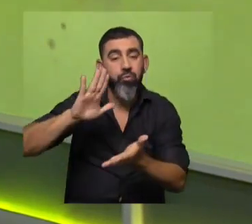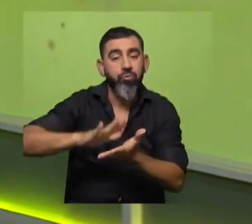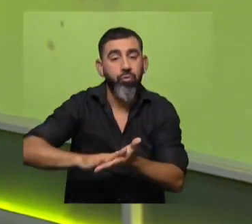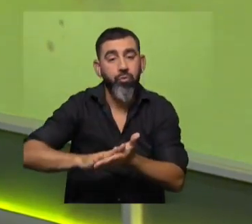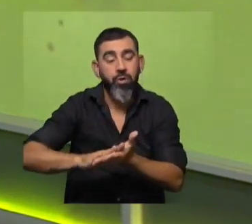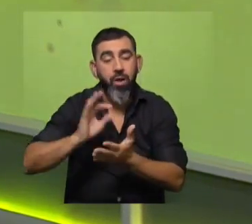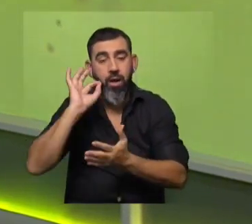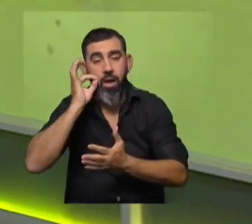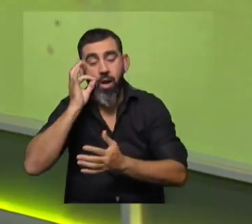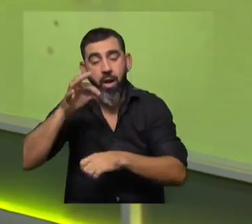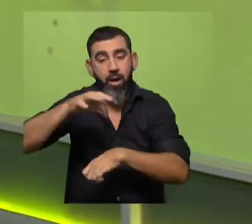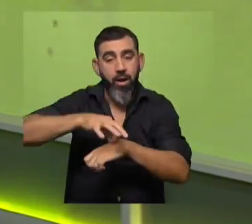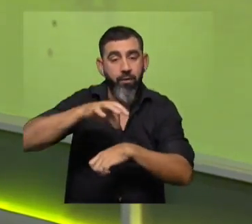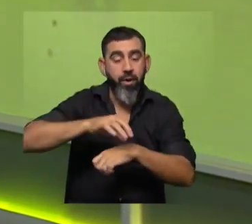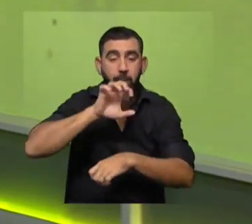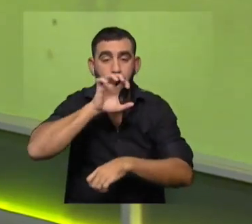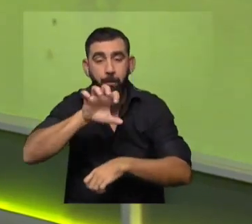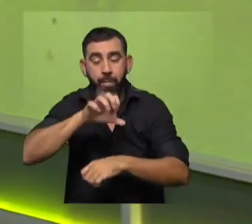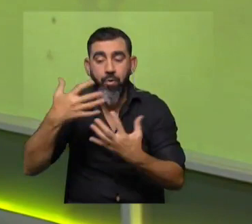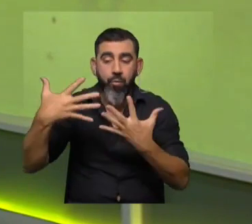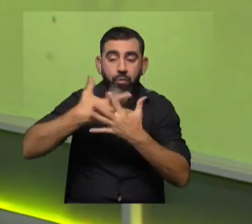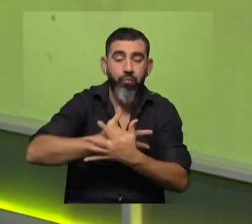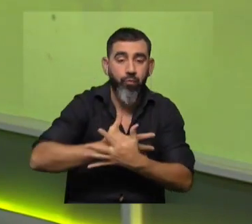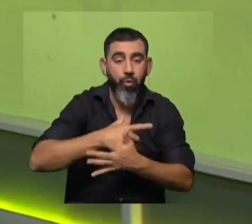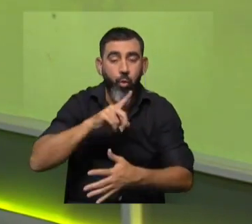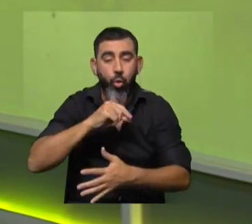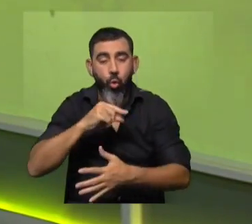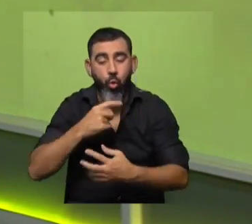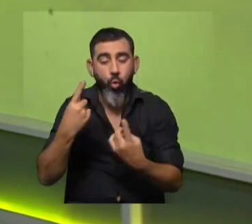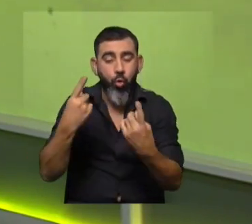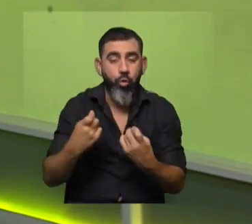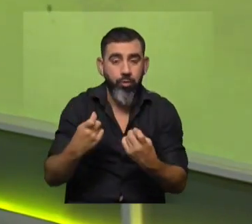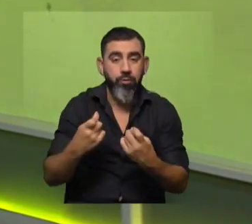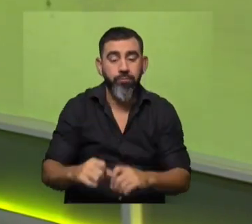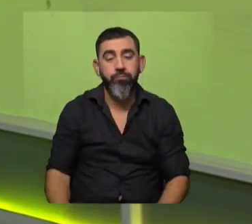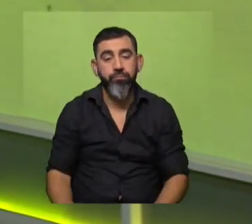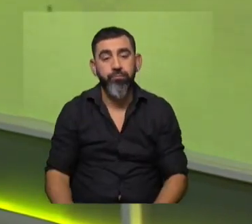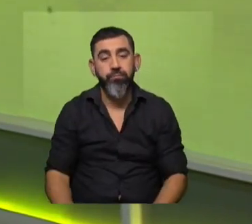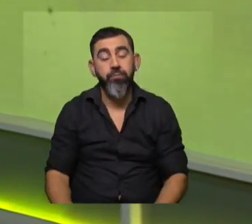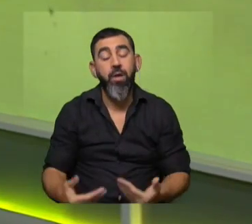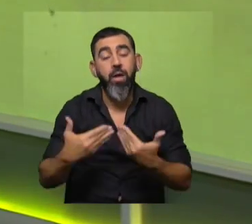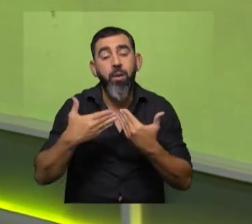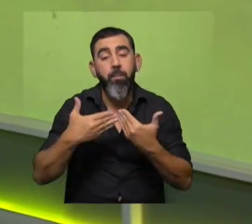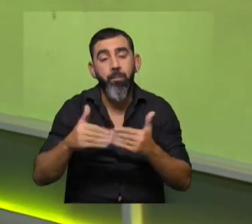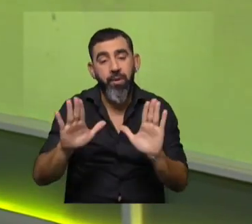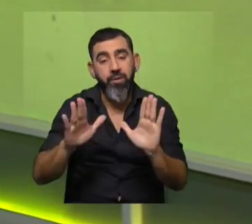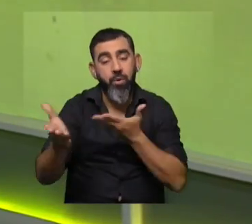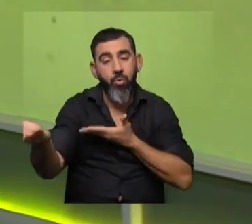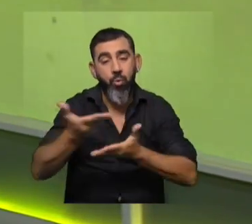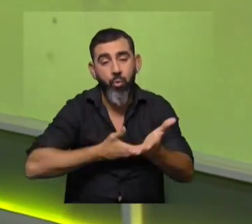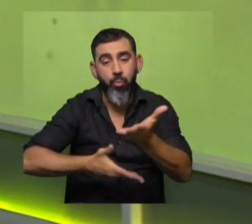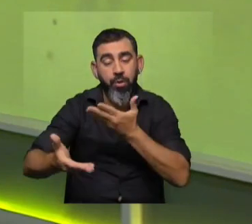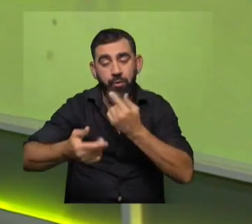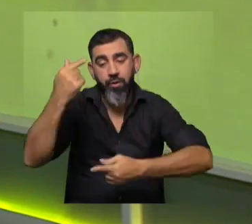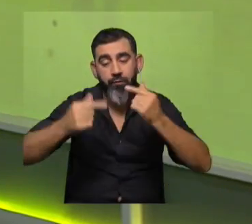uso de cannabis medicinal en perros que padecen dolores crónicos. Pero comenzamos con nuestra edición compartiendo, como